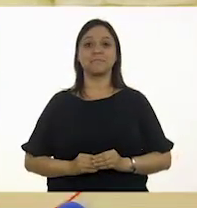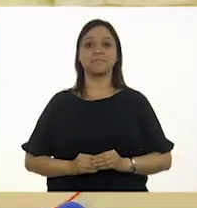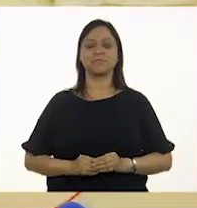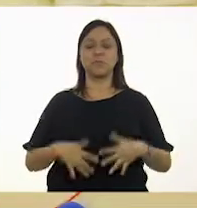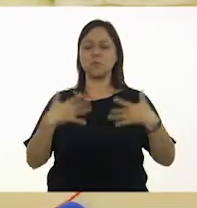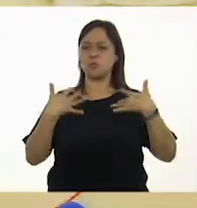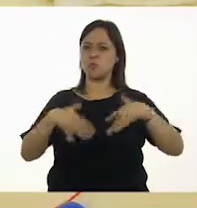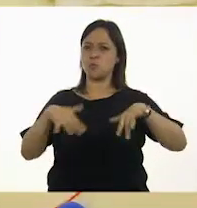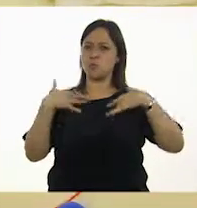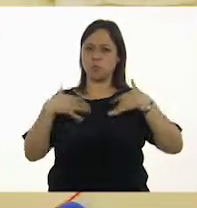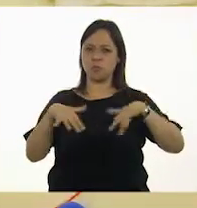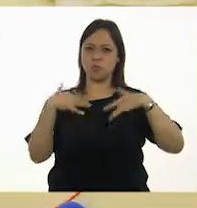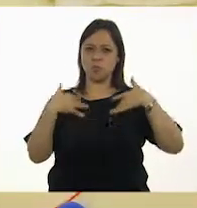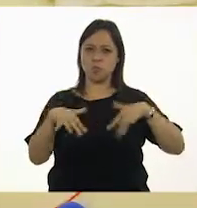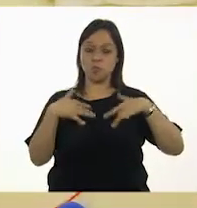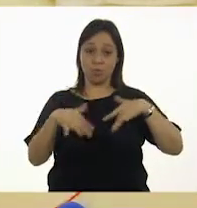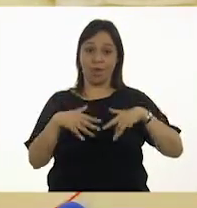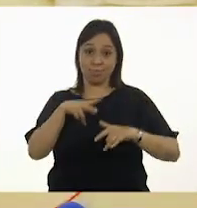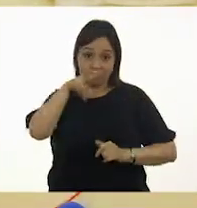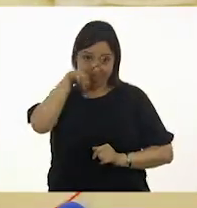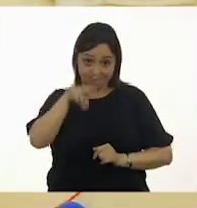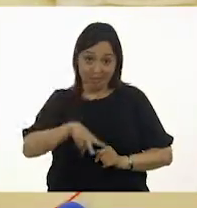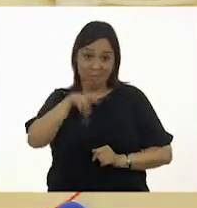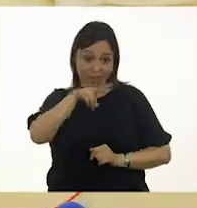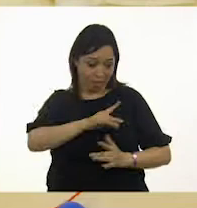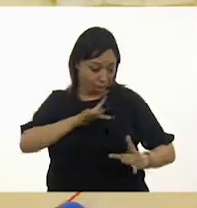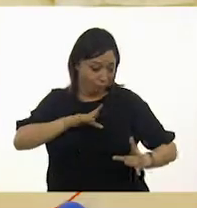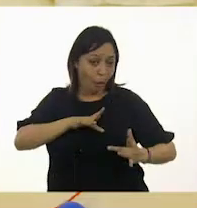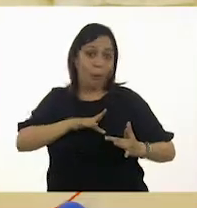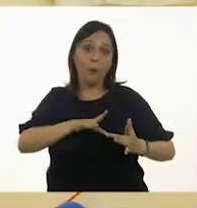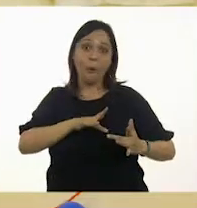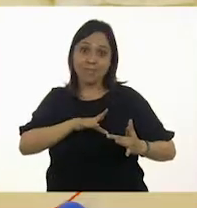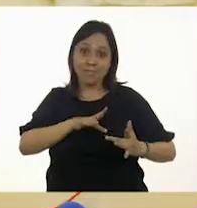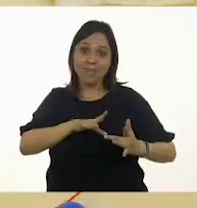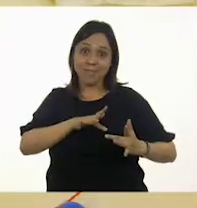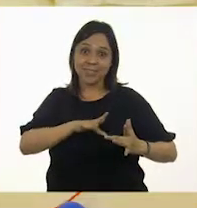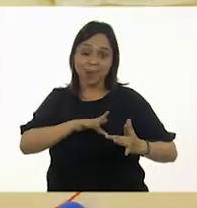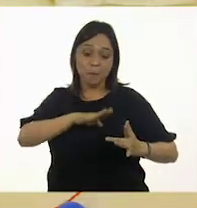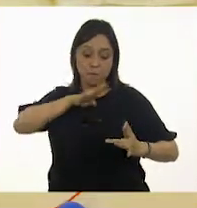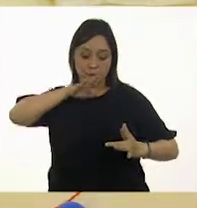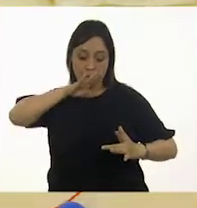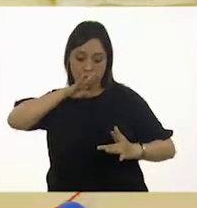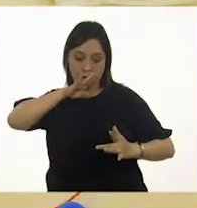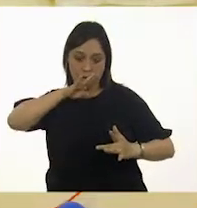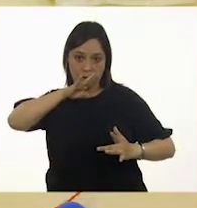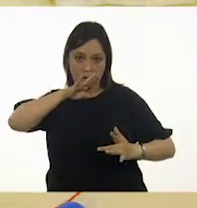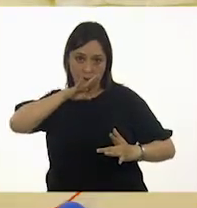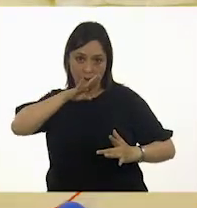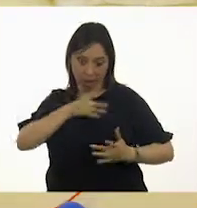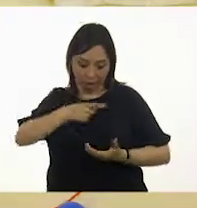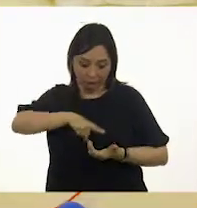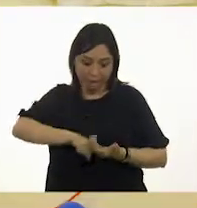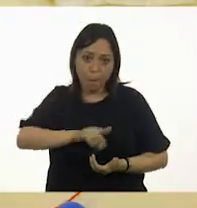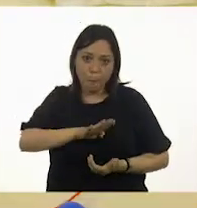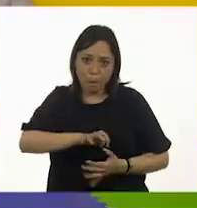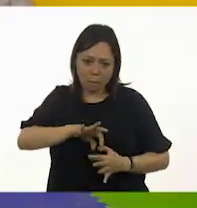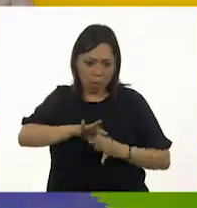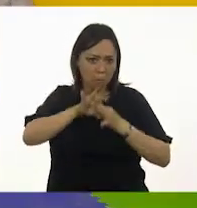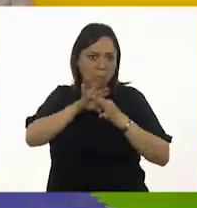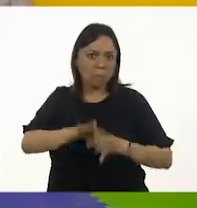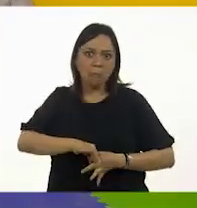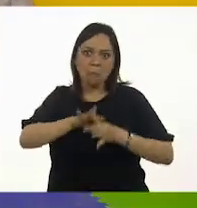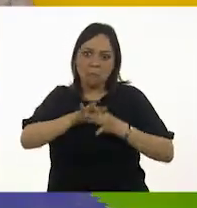Son para... ¿Cómo se establece comunicación entre madre e hijo cuando aún está en el vientre? Me quedé maravillada.